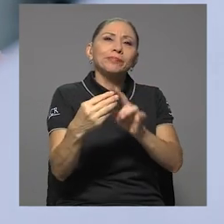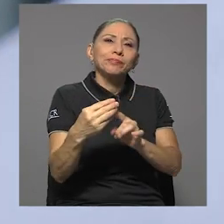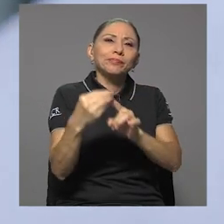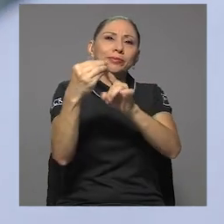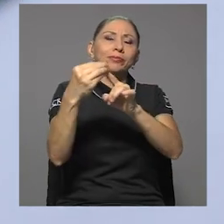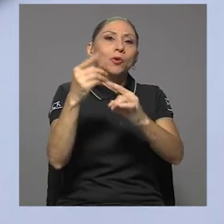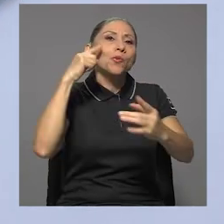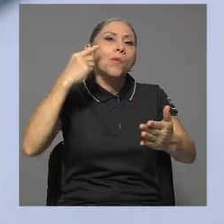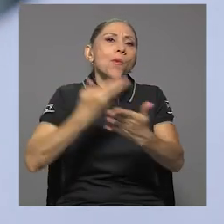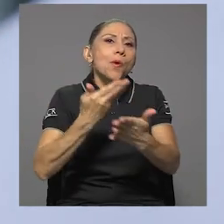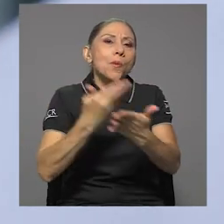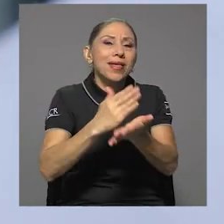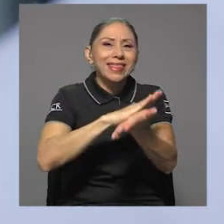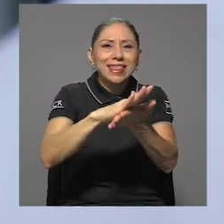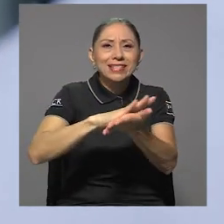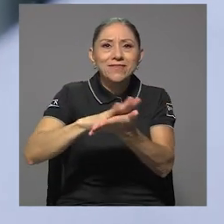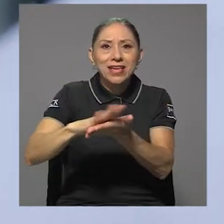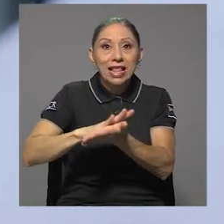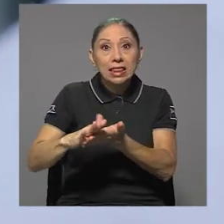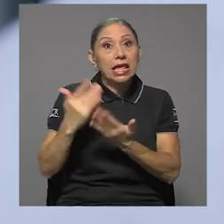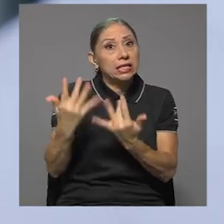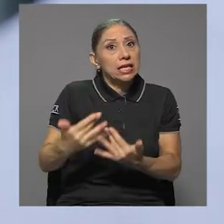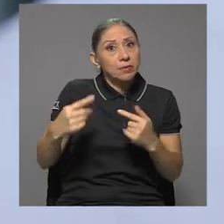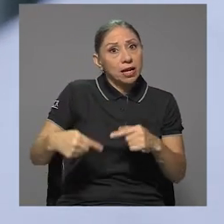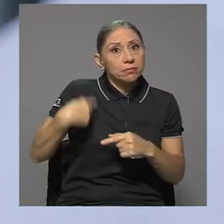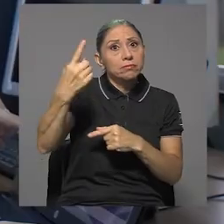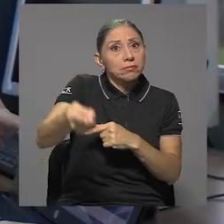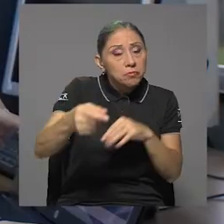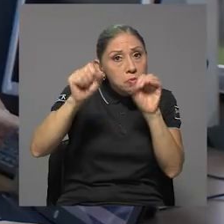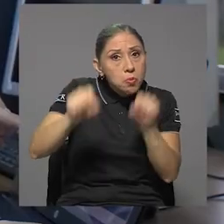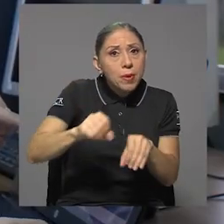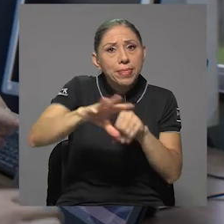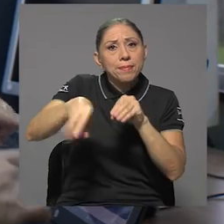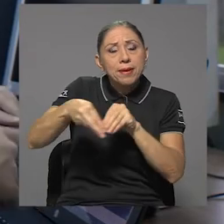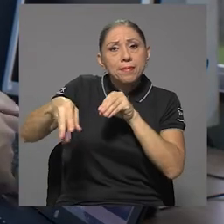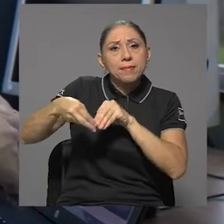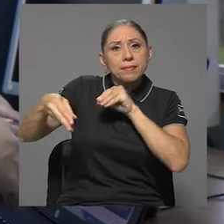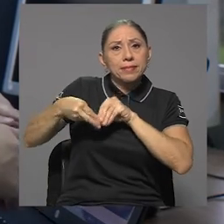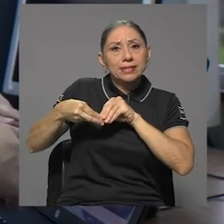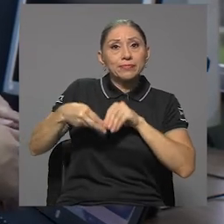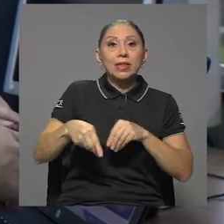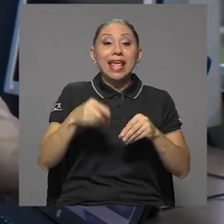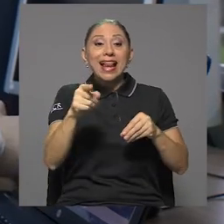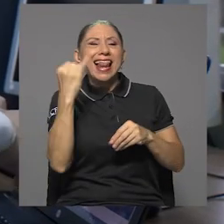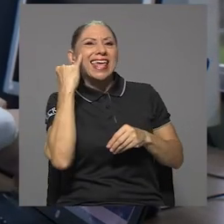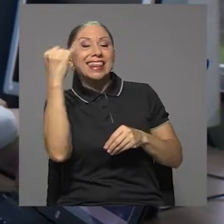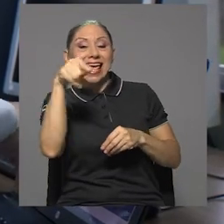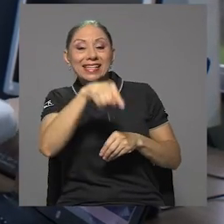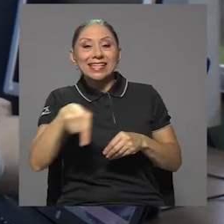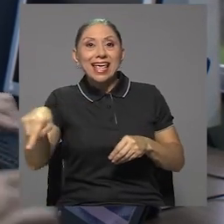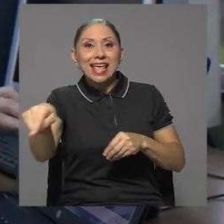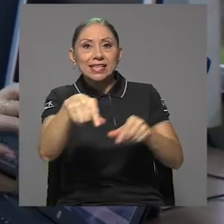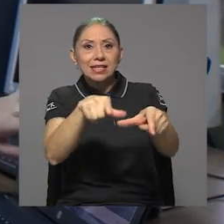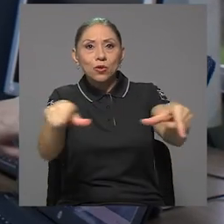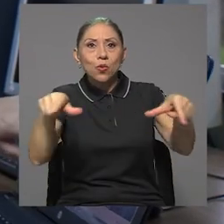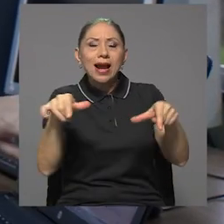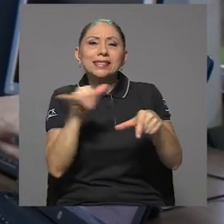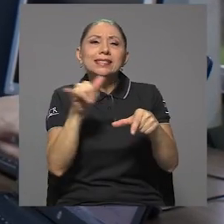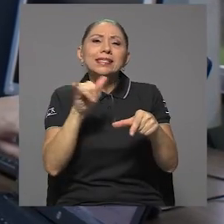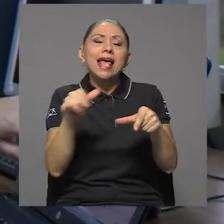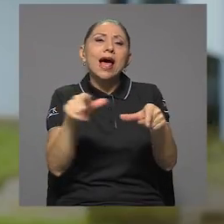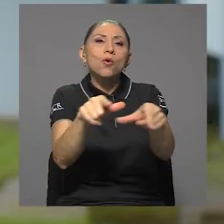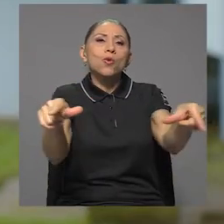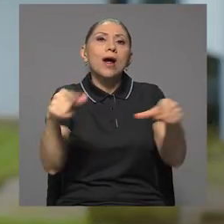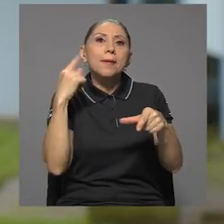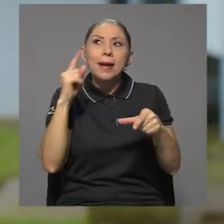un futuro contribuir con otro tipo de productos. La idea es convertir este espacio en un semillero de emprendimientos.